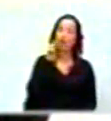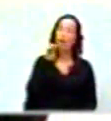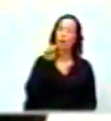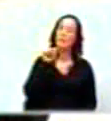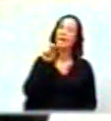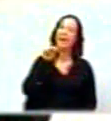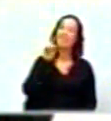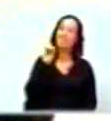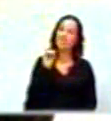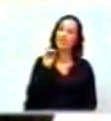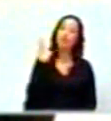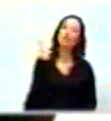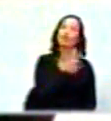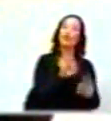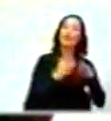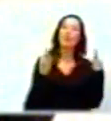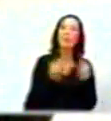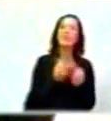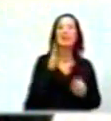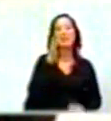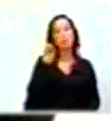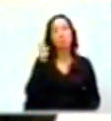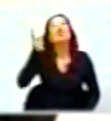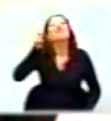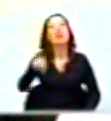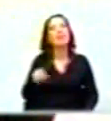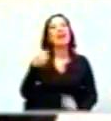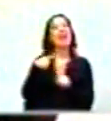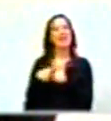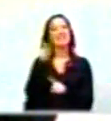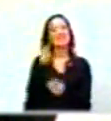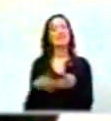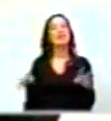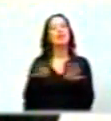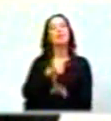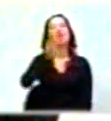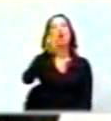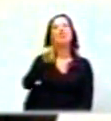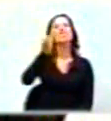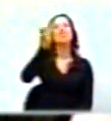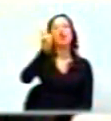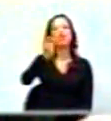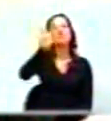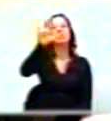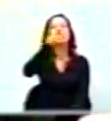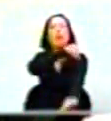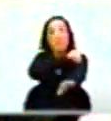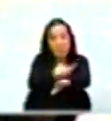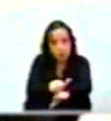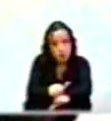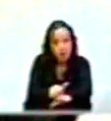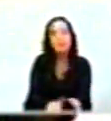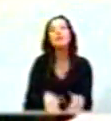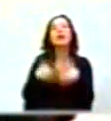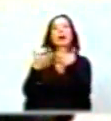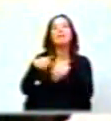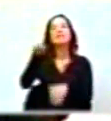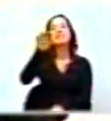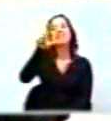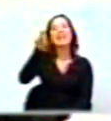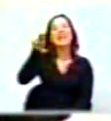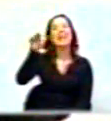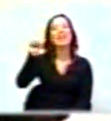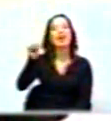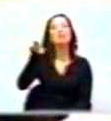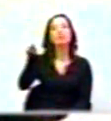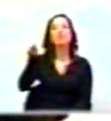que son de la familia del esposo también de la ex senadora, 85 millones. La empresa Selema, de la